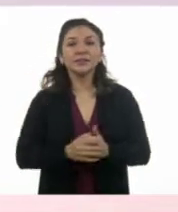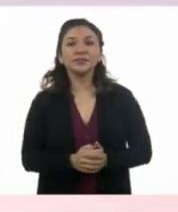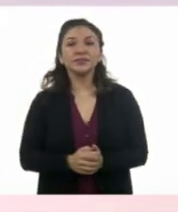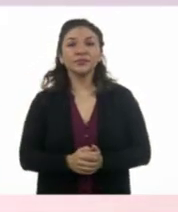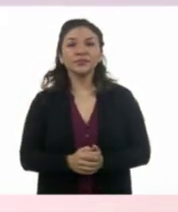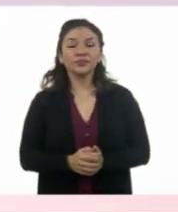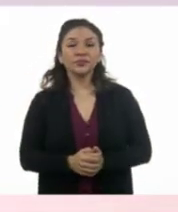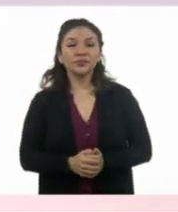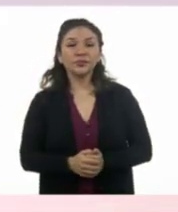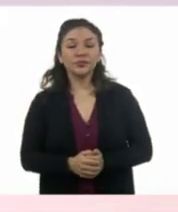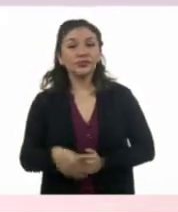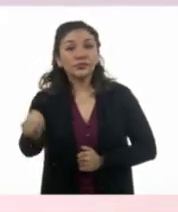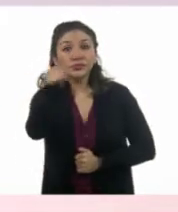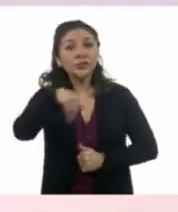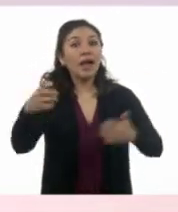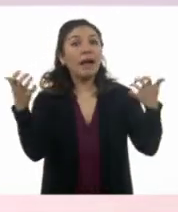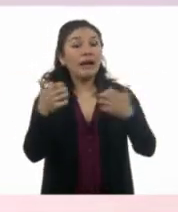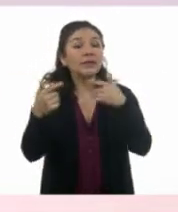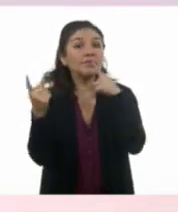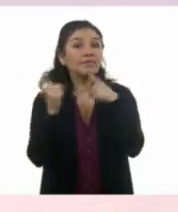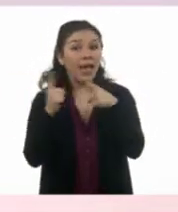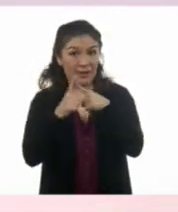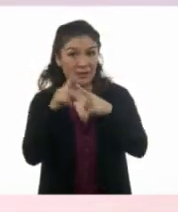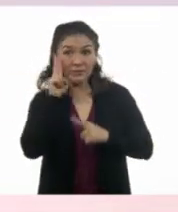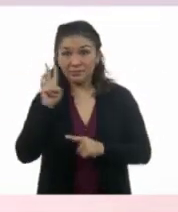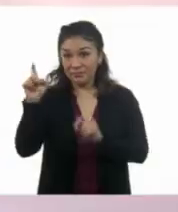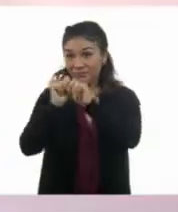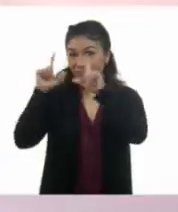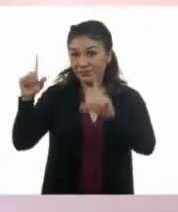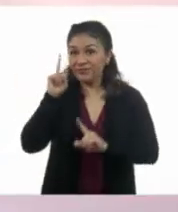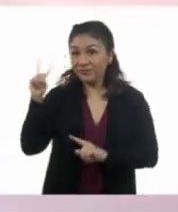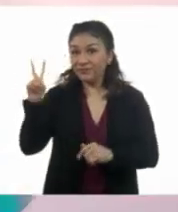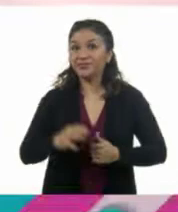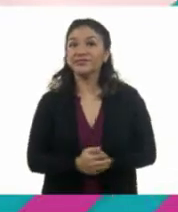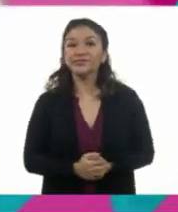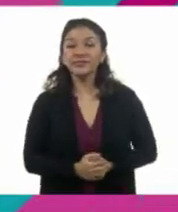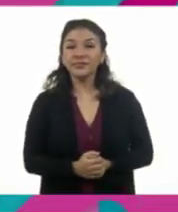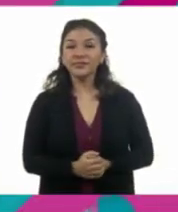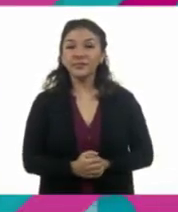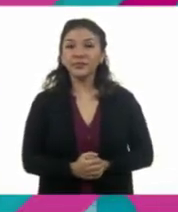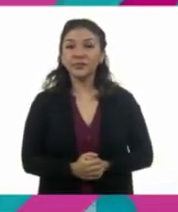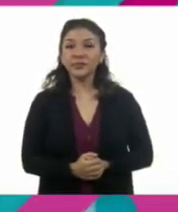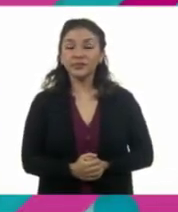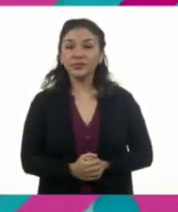Y las niñas y los niños van a hacer el siguiente reto. ¿Qué les parece si lo ven en pantalla? Ah, veamos el reto, sí.